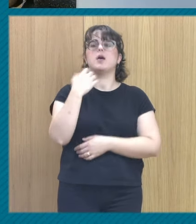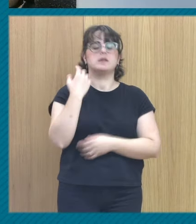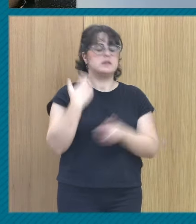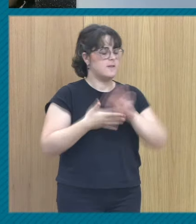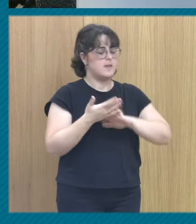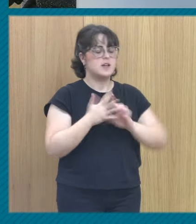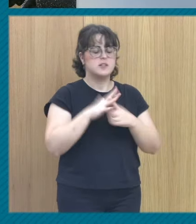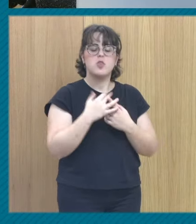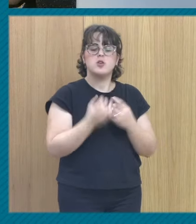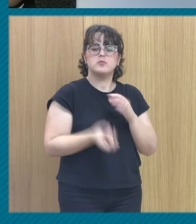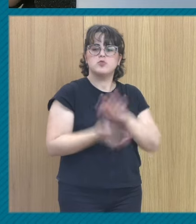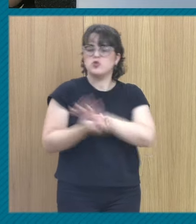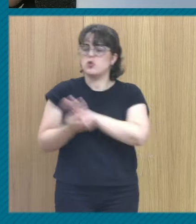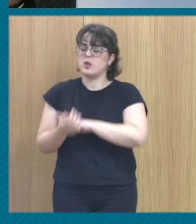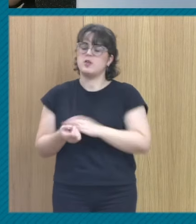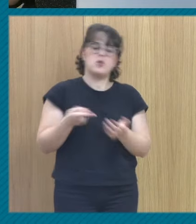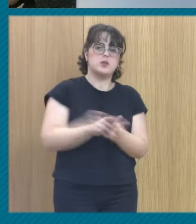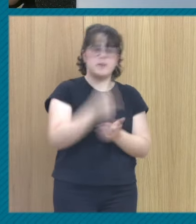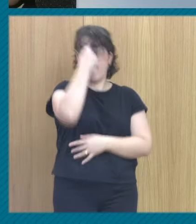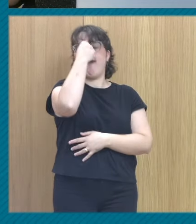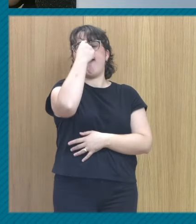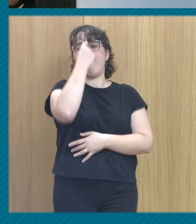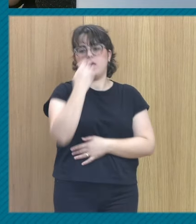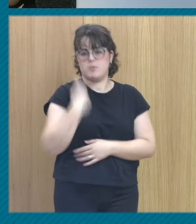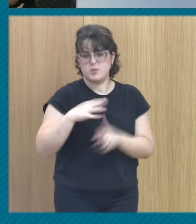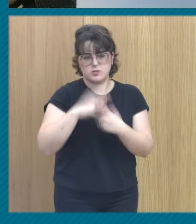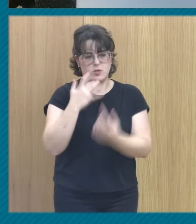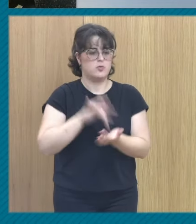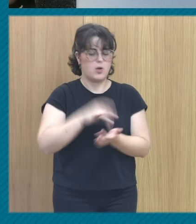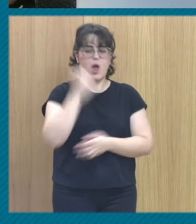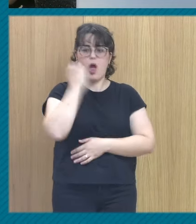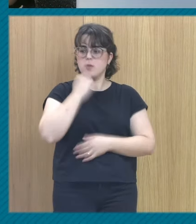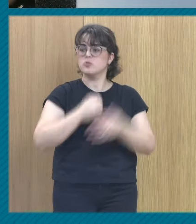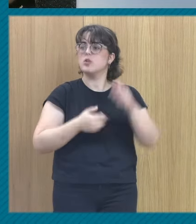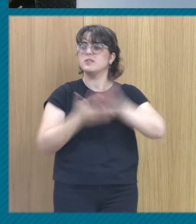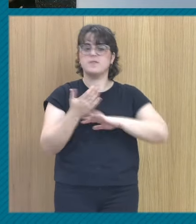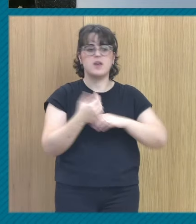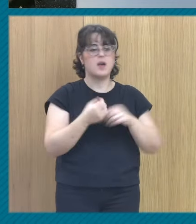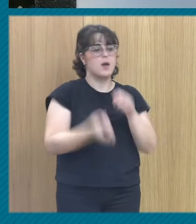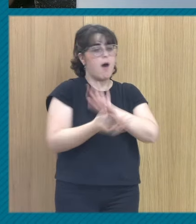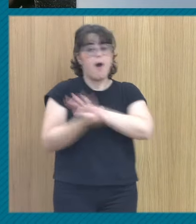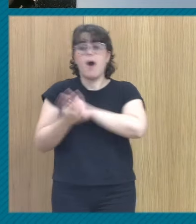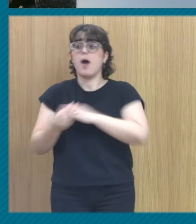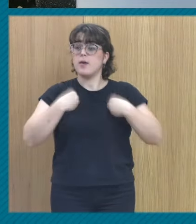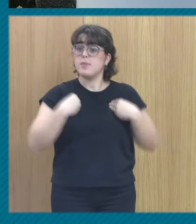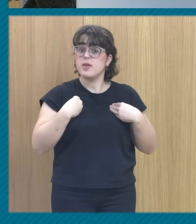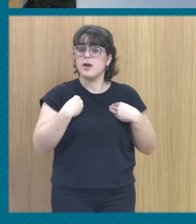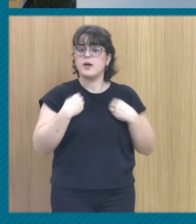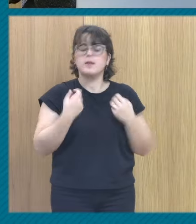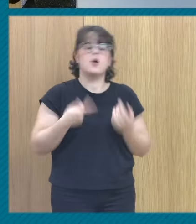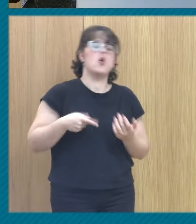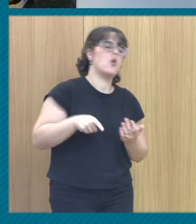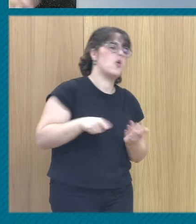disparadores que hacen que se vuelva a abrir el cajón. Pues con el abuso pasa lo mismo. Hay un montón de disparadores que harán que a lo largo de la vida se me pueda